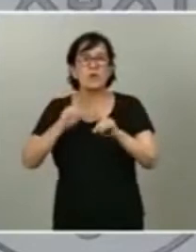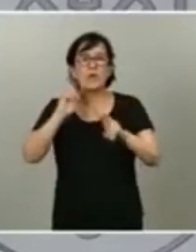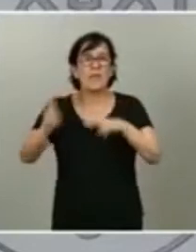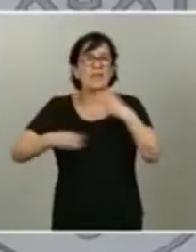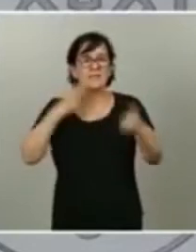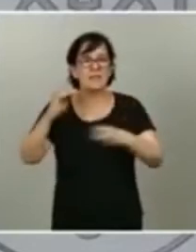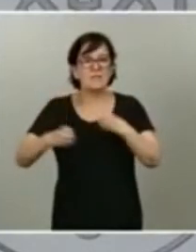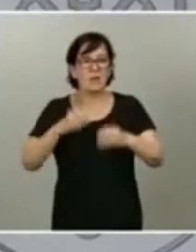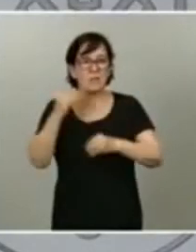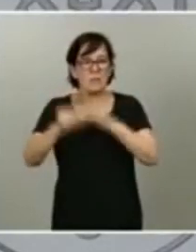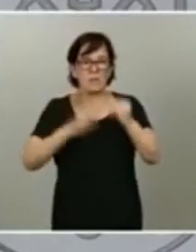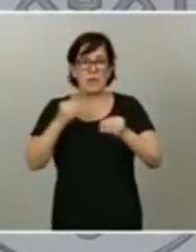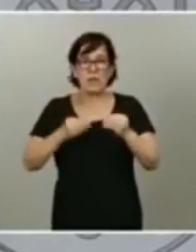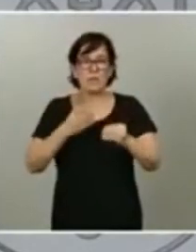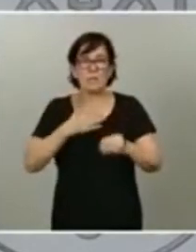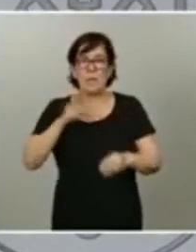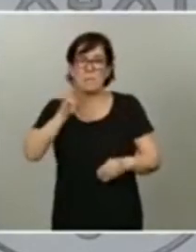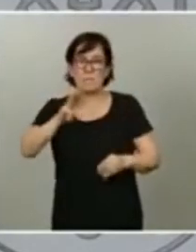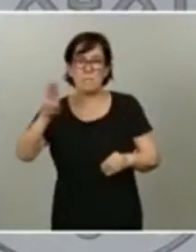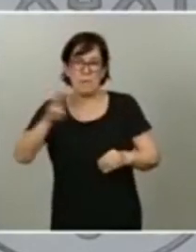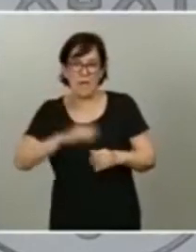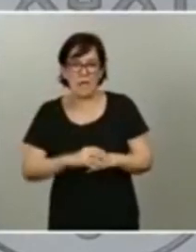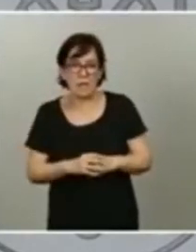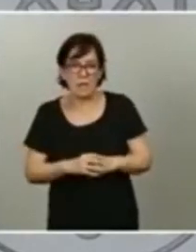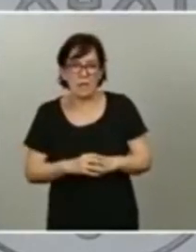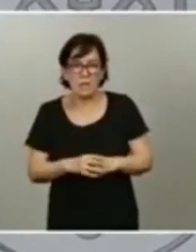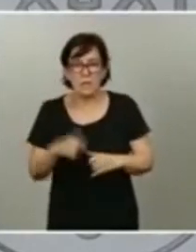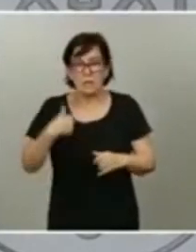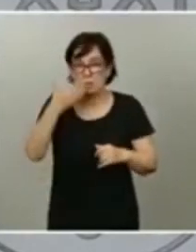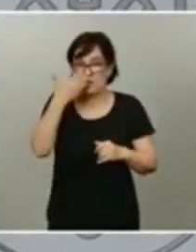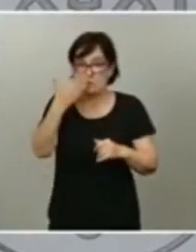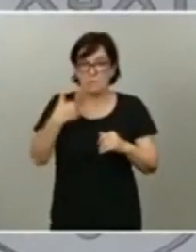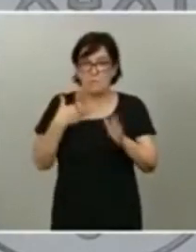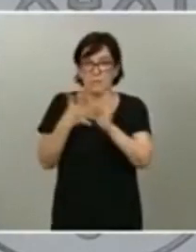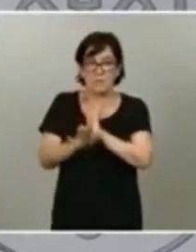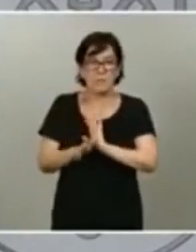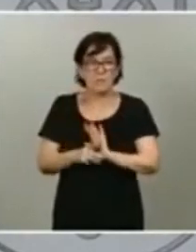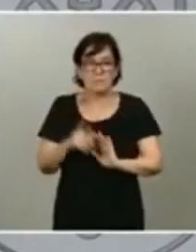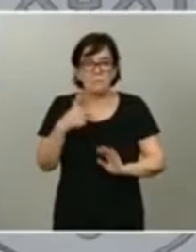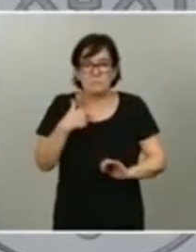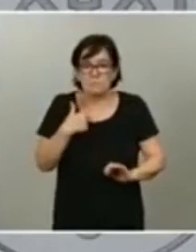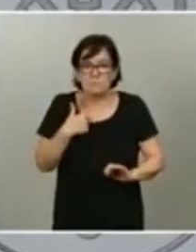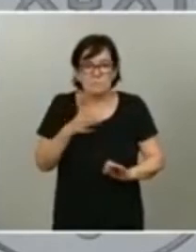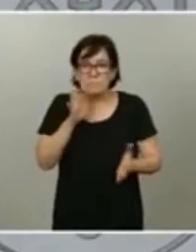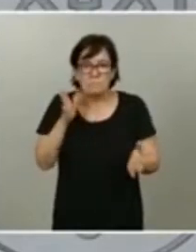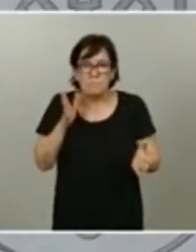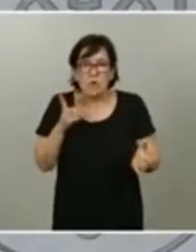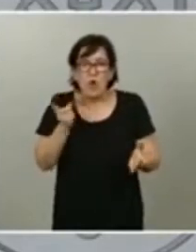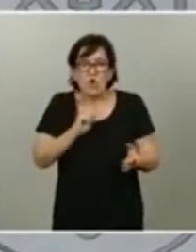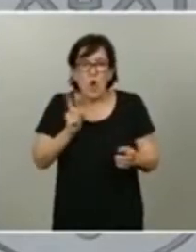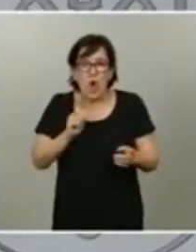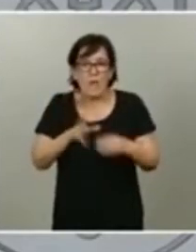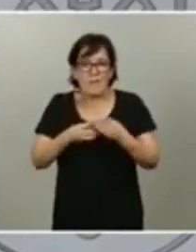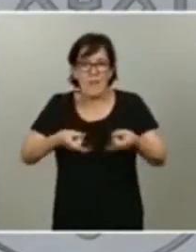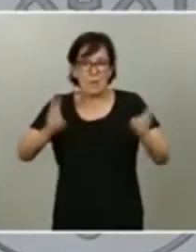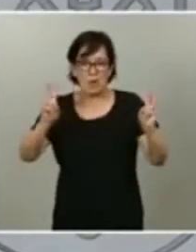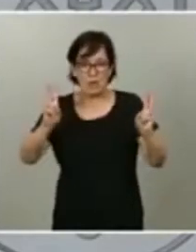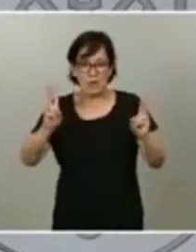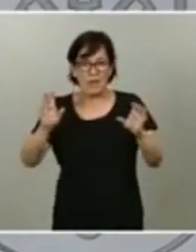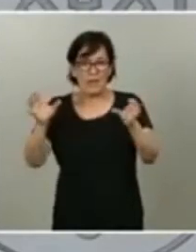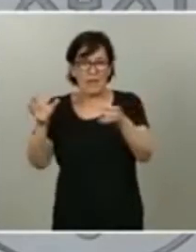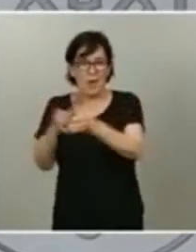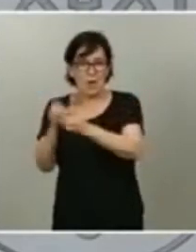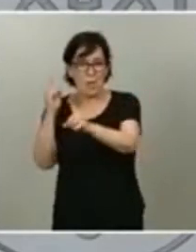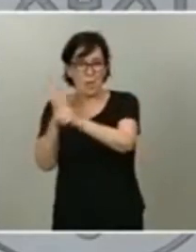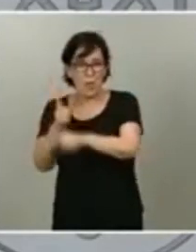hecho el partido popular y quiero decirle que me parece francamente antidemocrático que el principal partido de la oposición